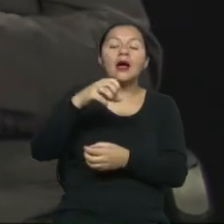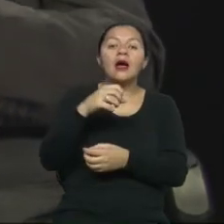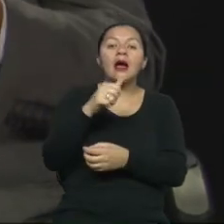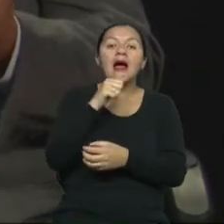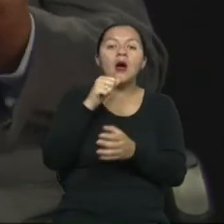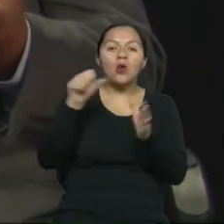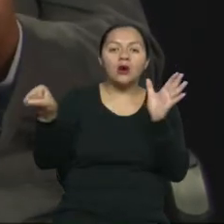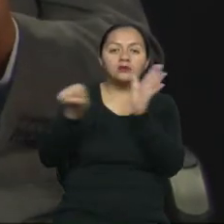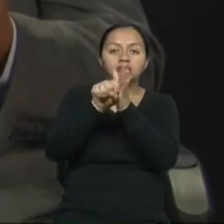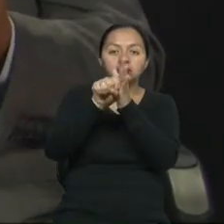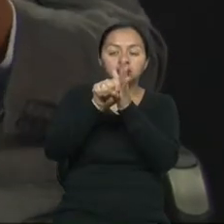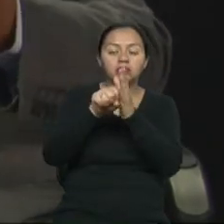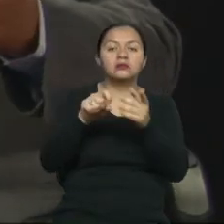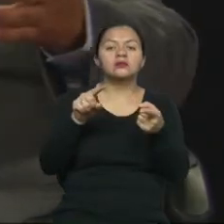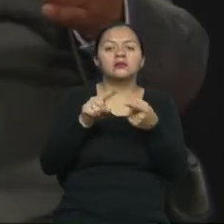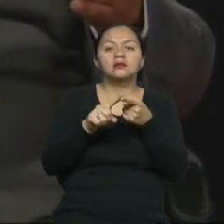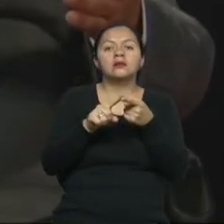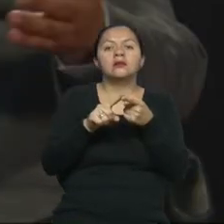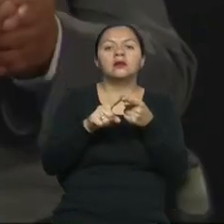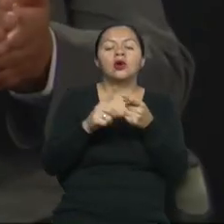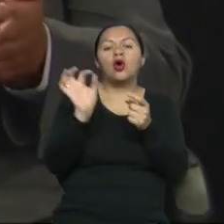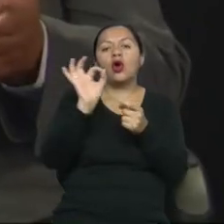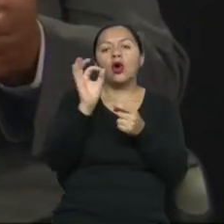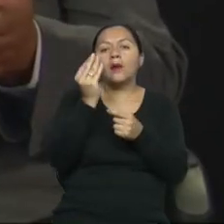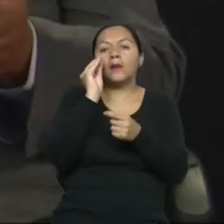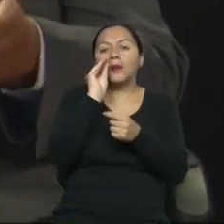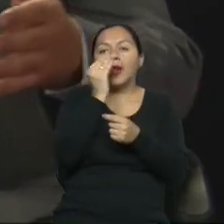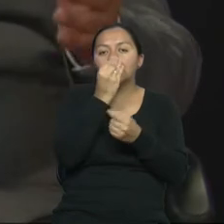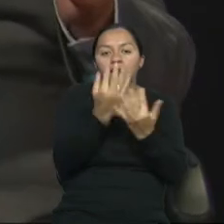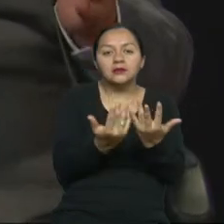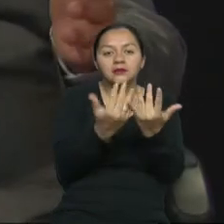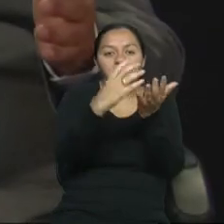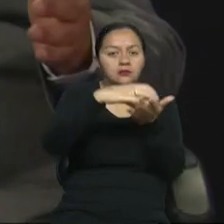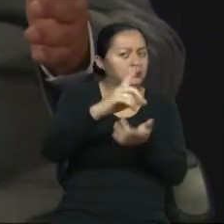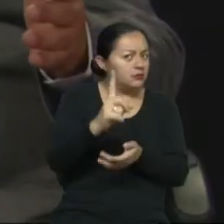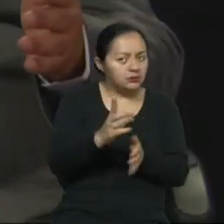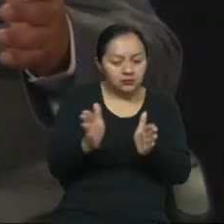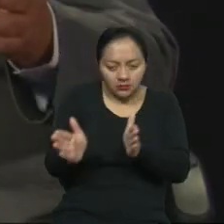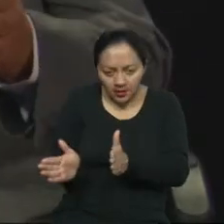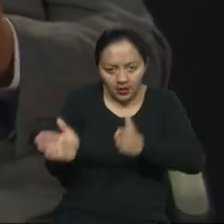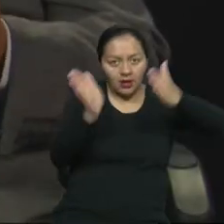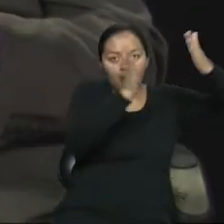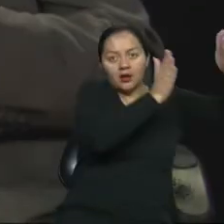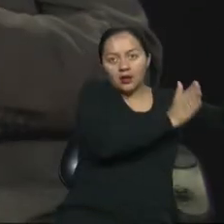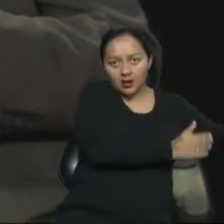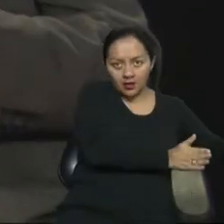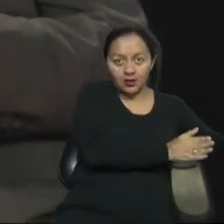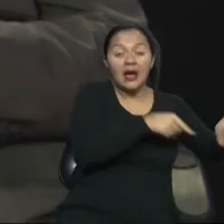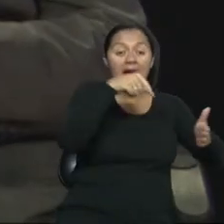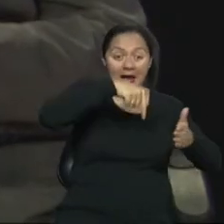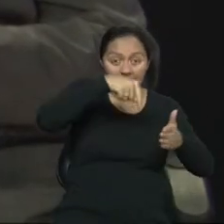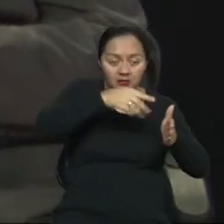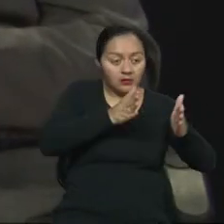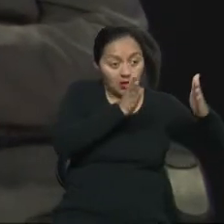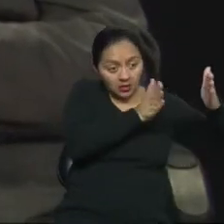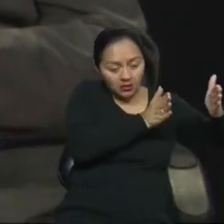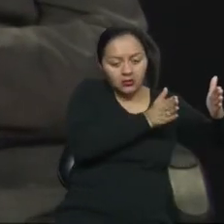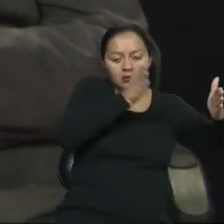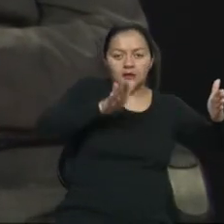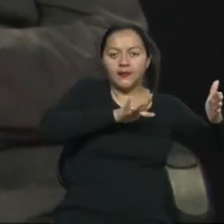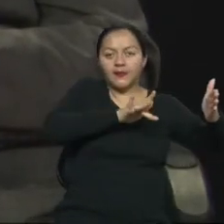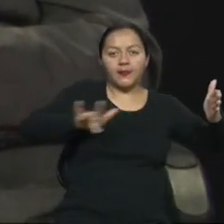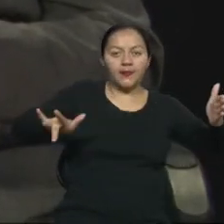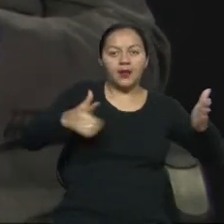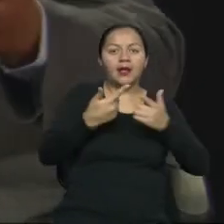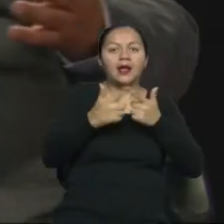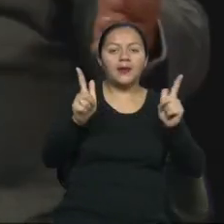Hidrantes. Todo tipo de elemento urbano debe estar al costado y cuando la acera es muy pequeña, simplemente, y la norma lo dice, no deberán